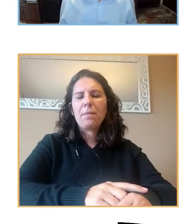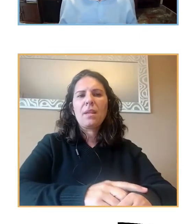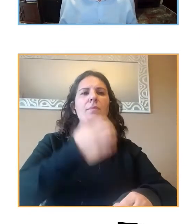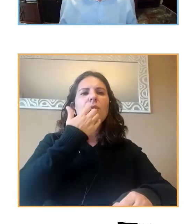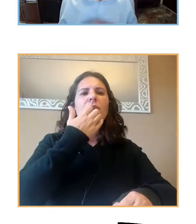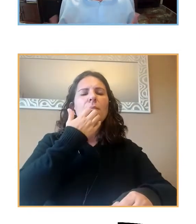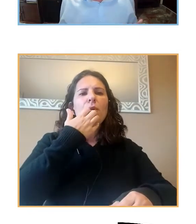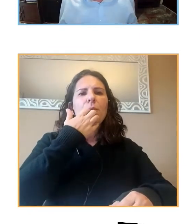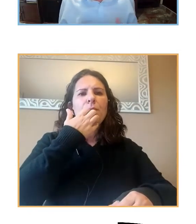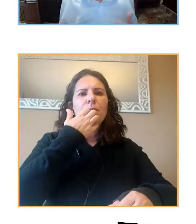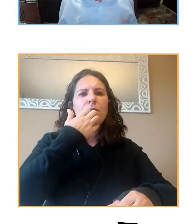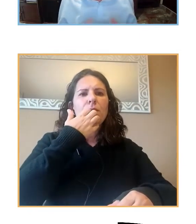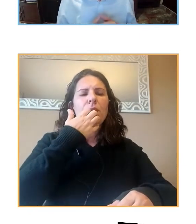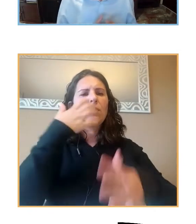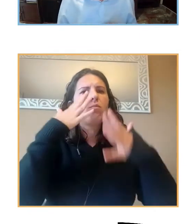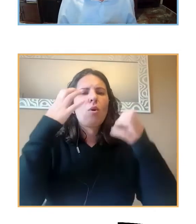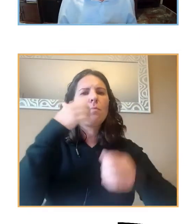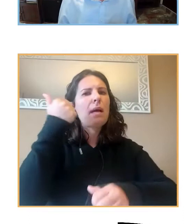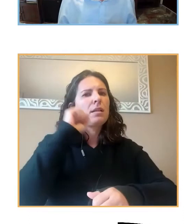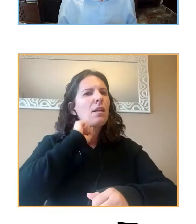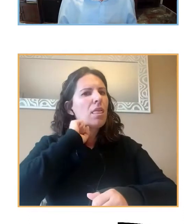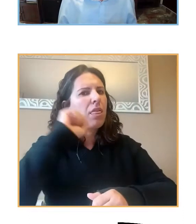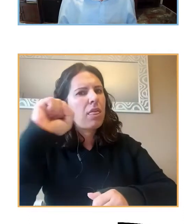al mundo virtual y a las redes sociales,